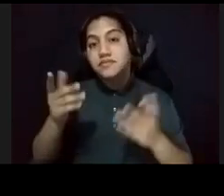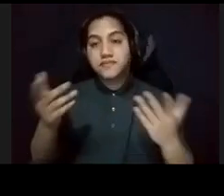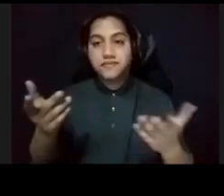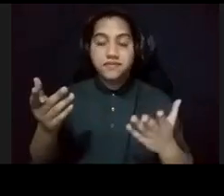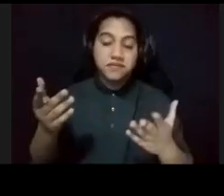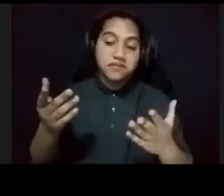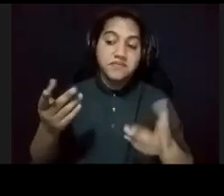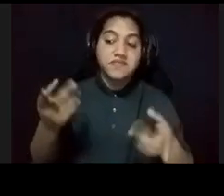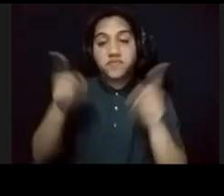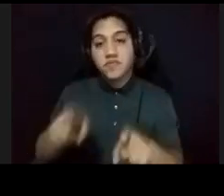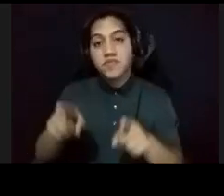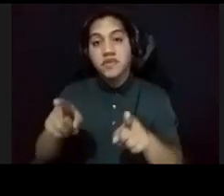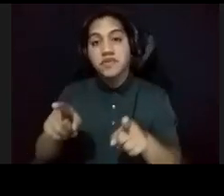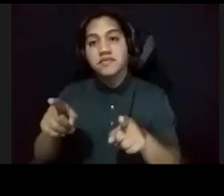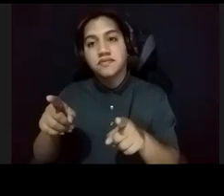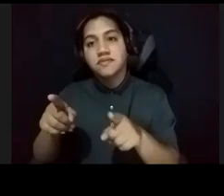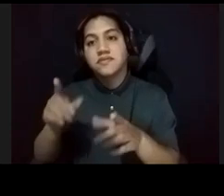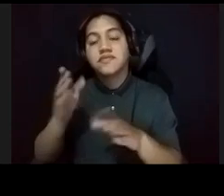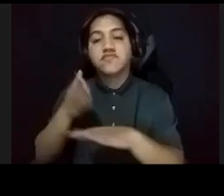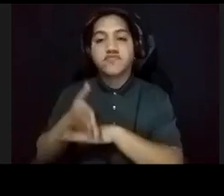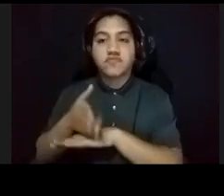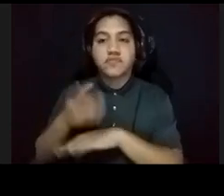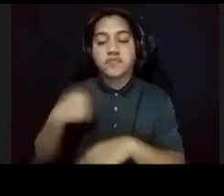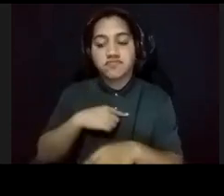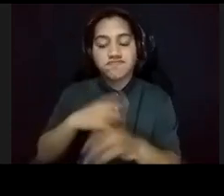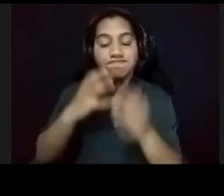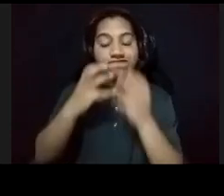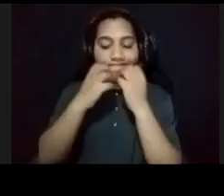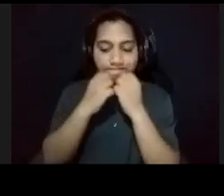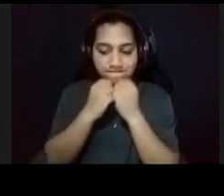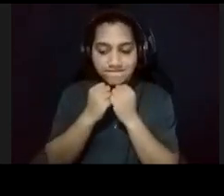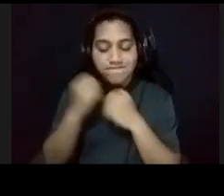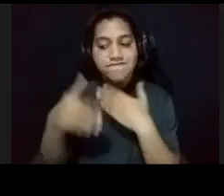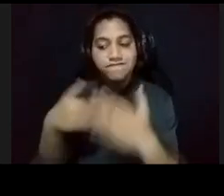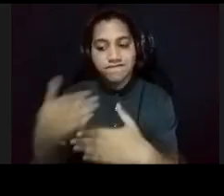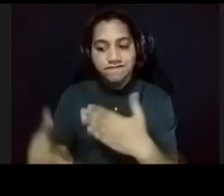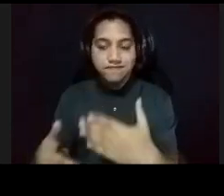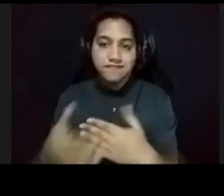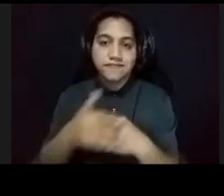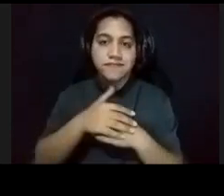presentan a uno, y que después, uno la sigue valorando, con el transcurrir del tiempo.